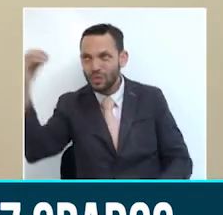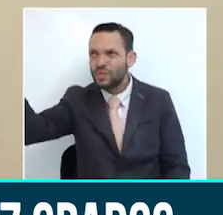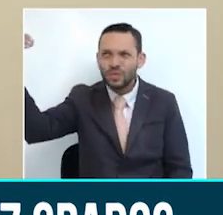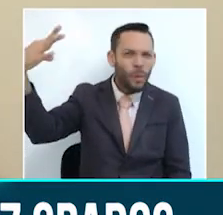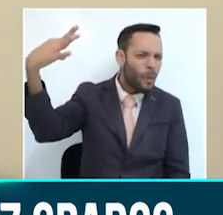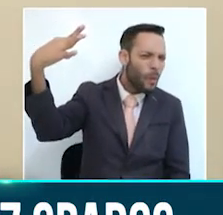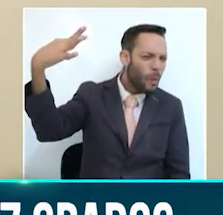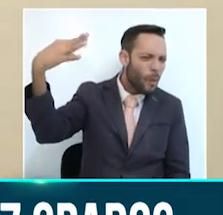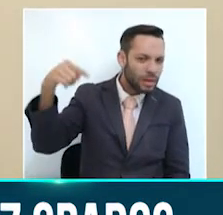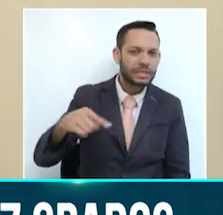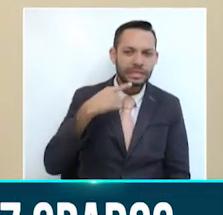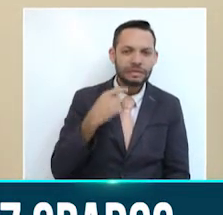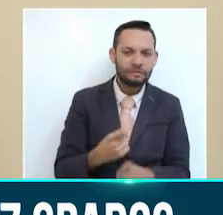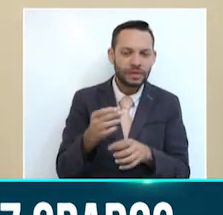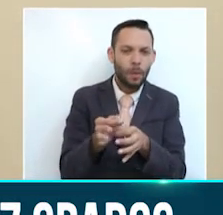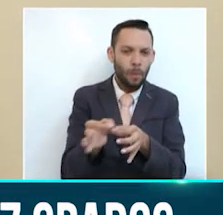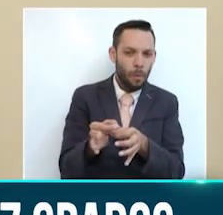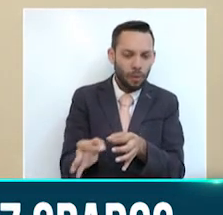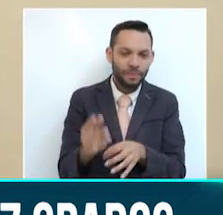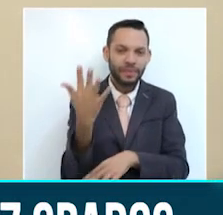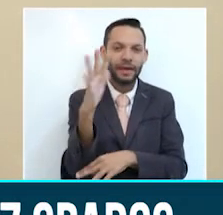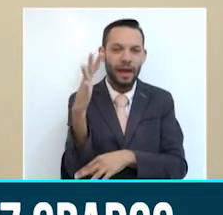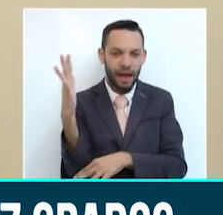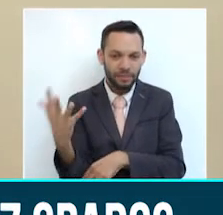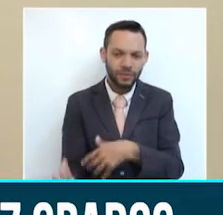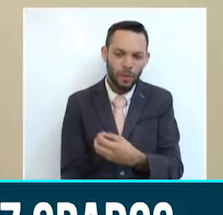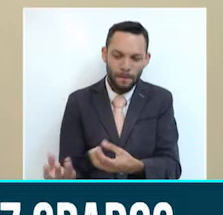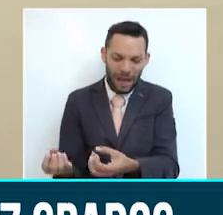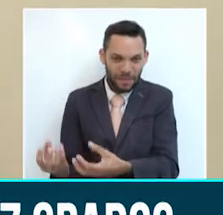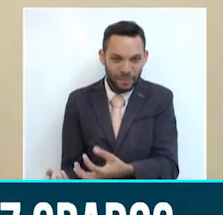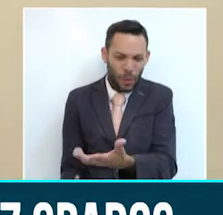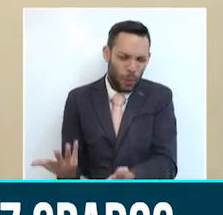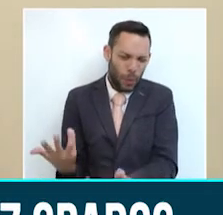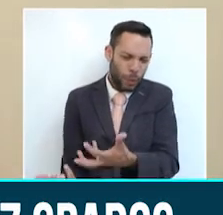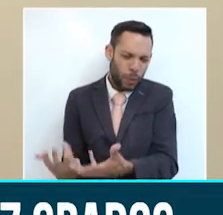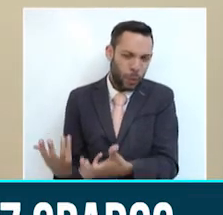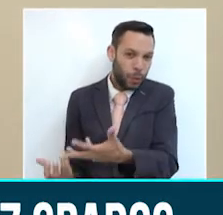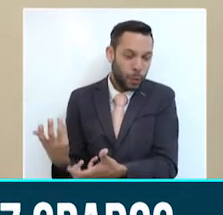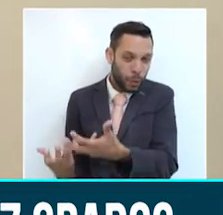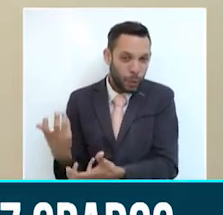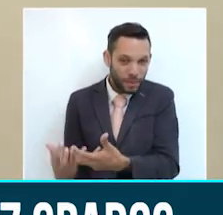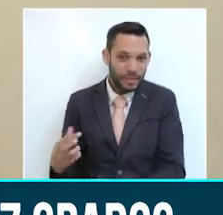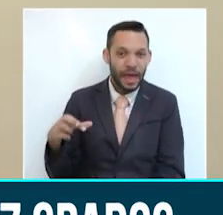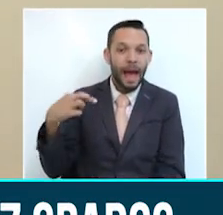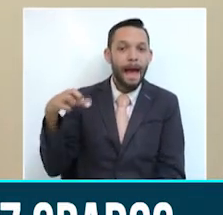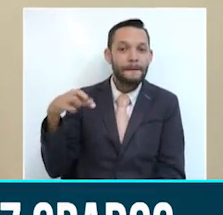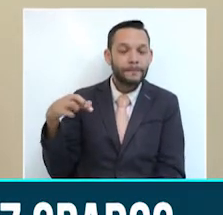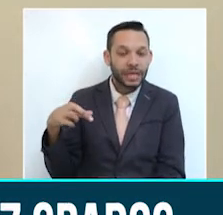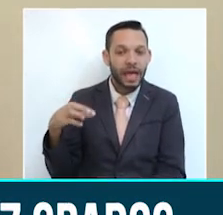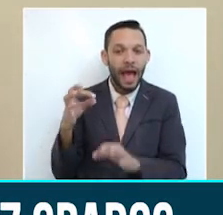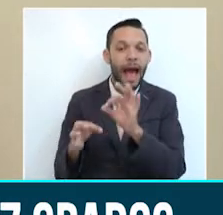afectando a algunos municipios con incendios de cobertura vegetal como son en Apía, en Marsella, en el sector La Siria, en Pereira, algunos pequeños,